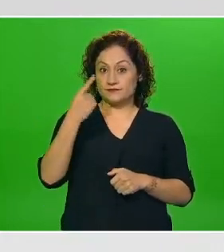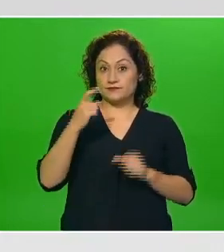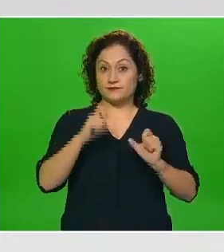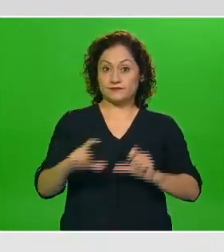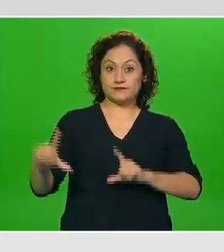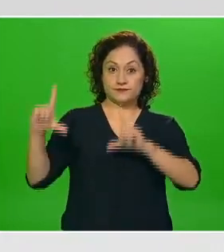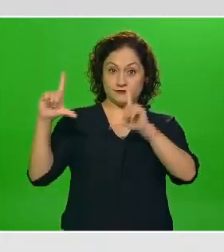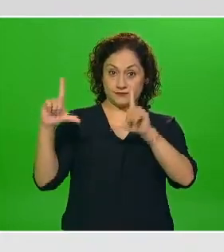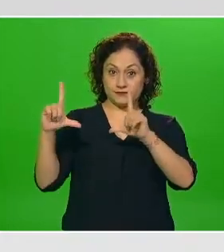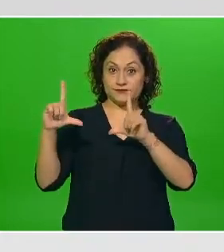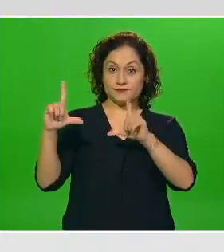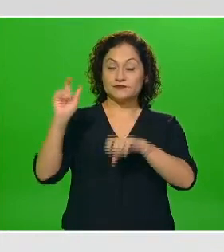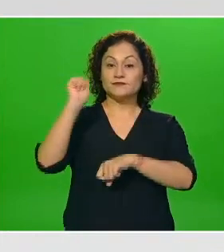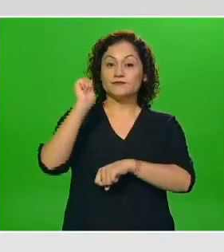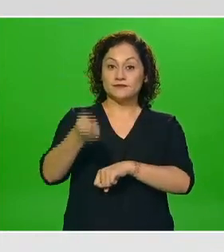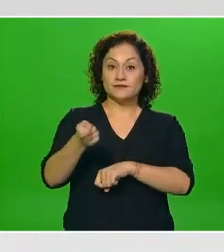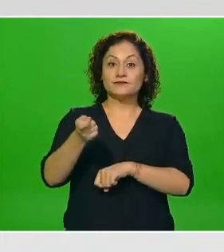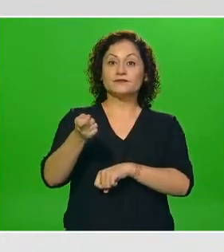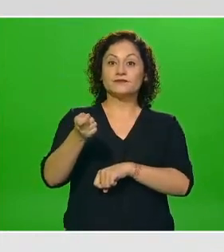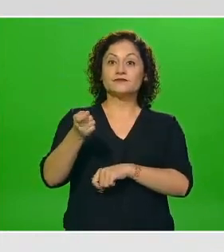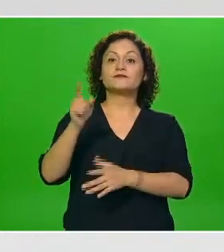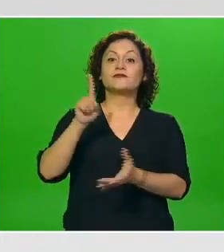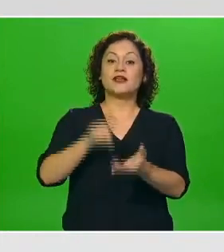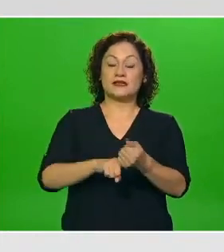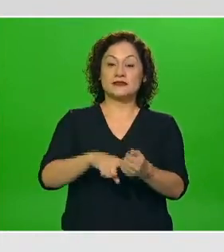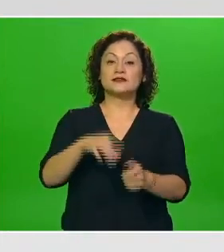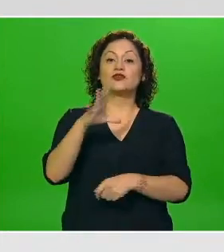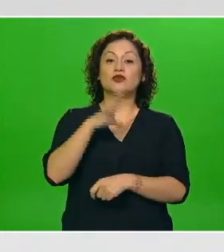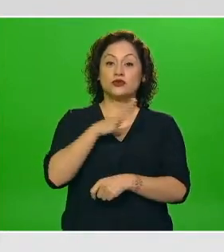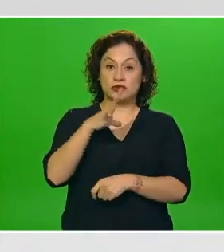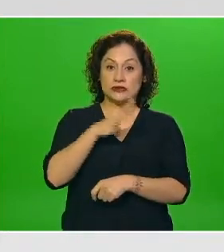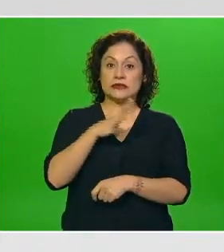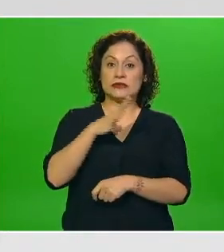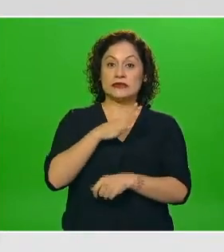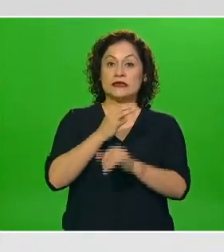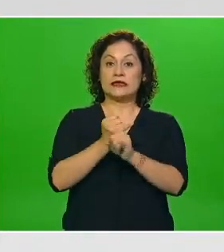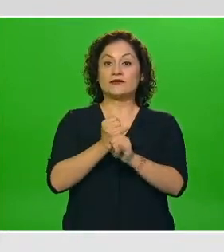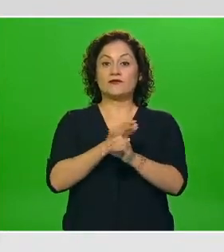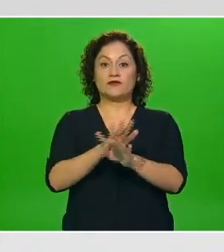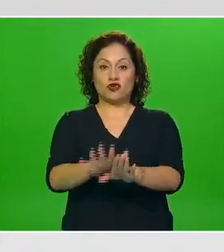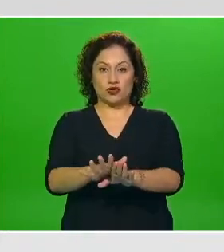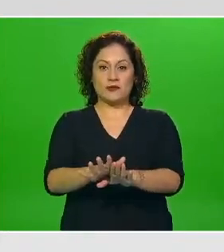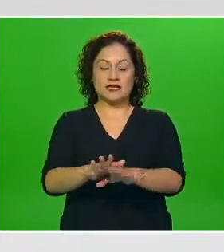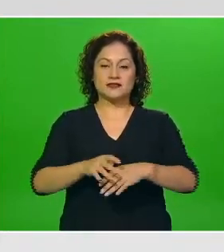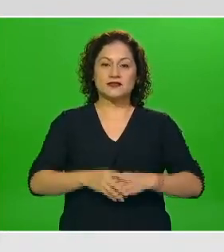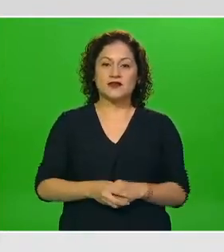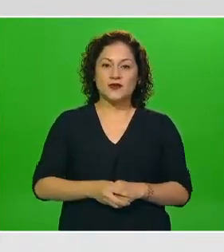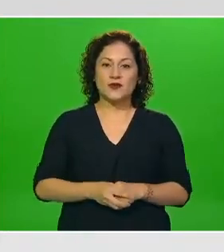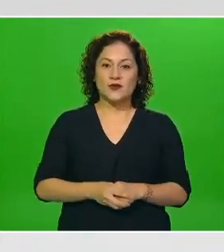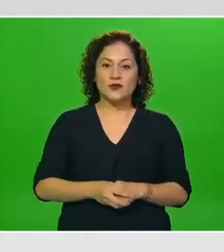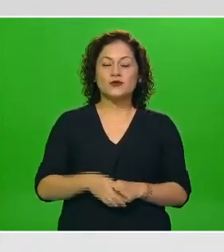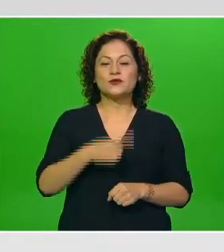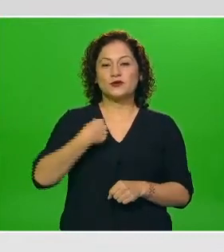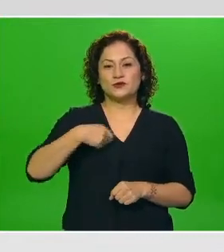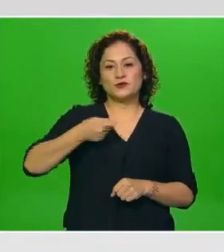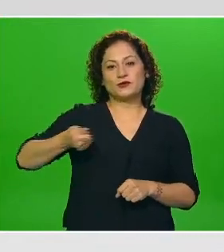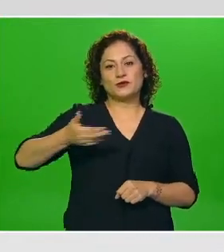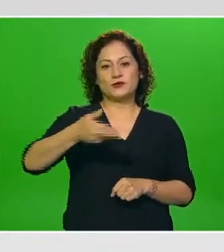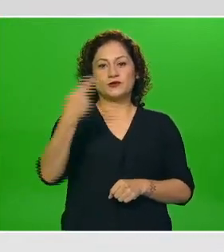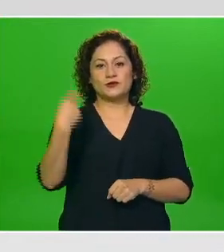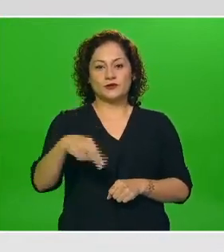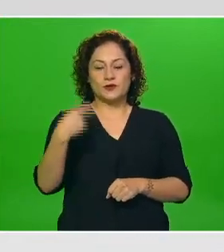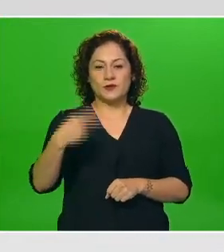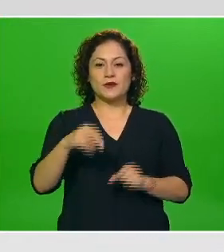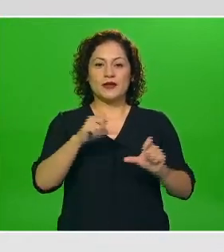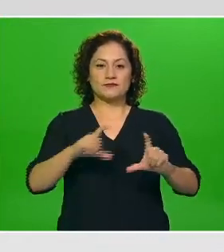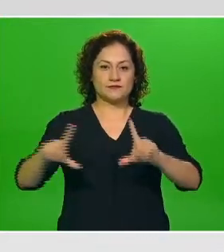nosotros vamos a poder estar observando hemos visto esta famosa gráfica que le hemos llamado gráfica en espejo